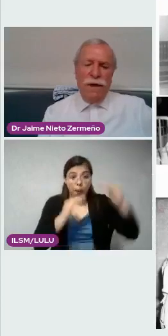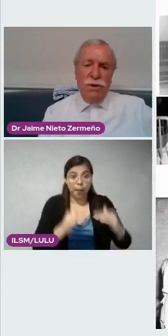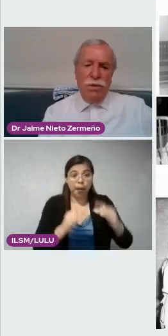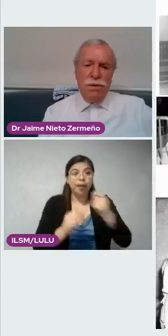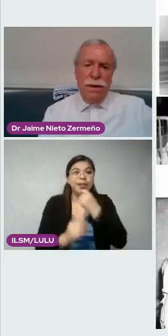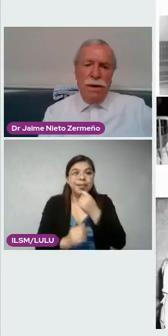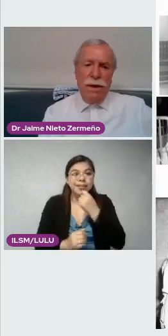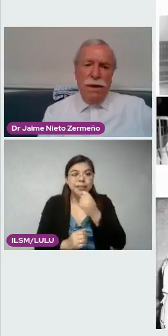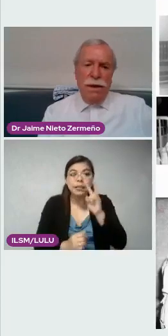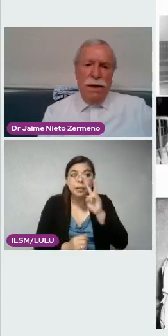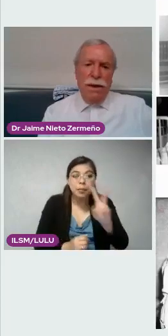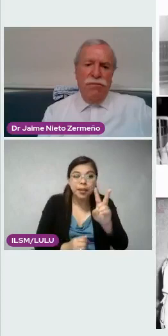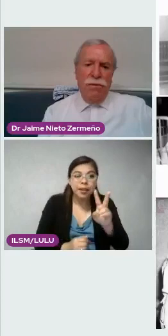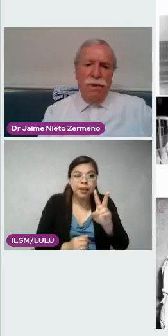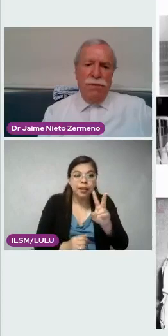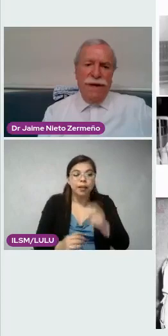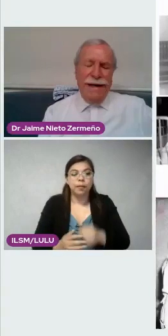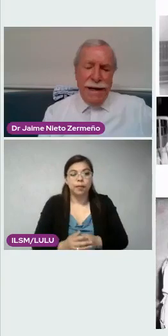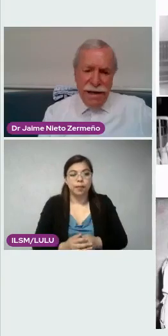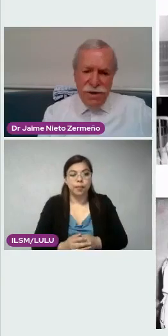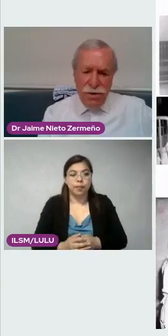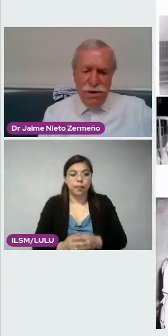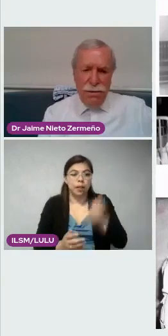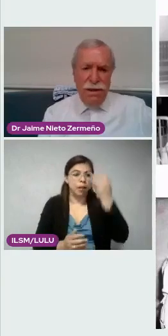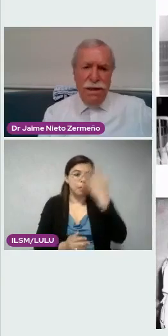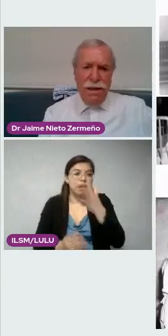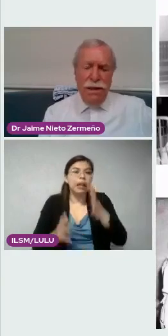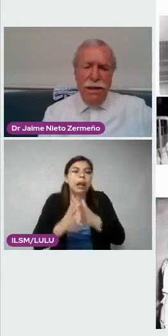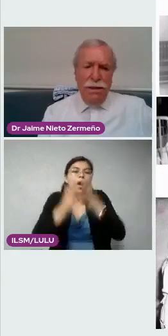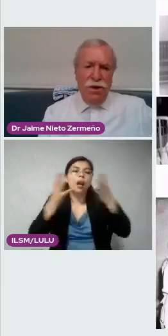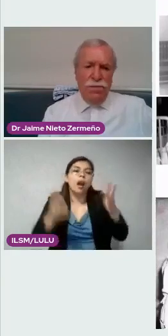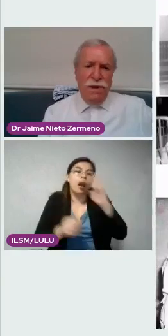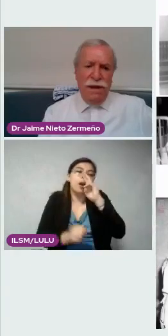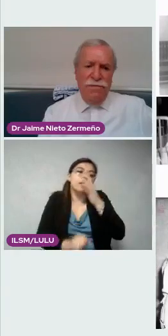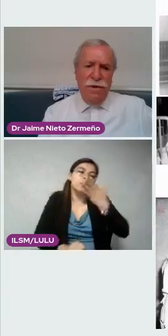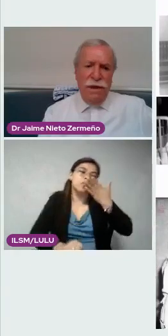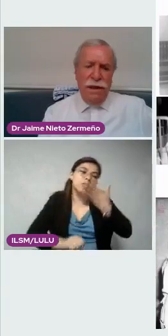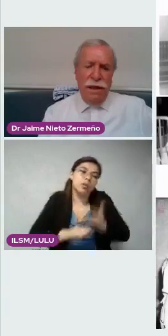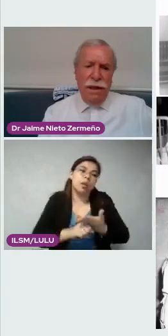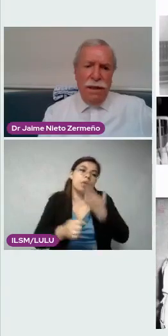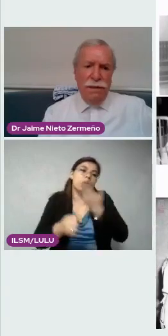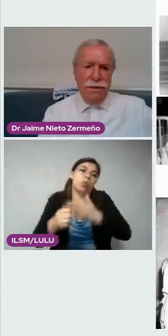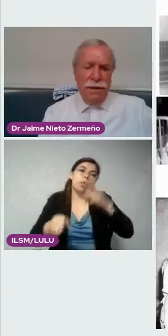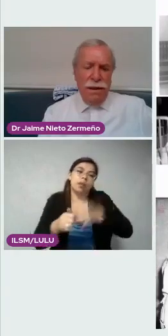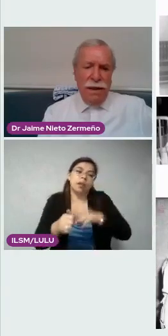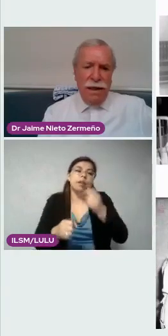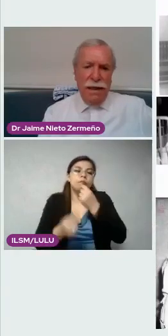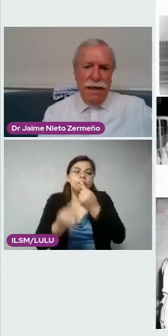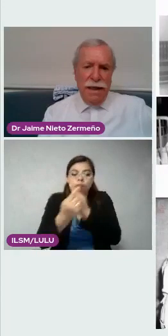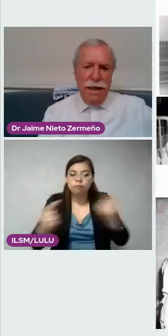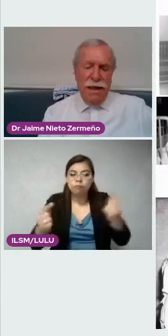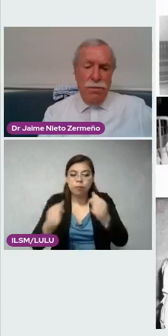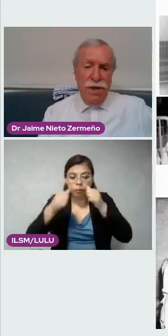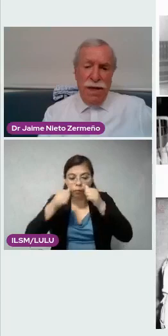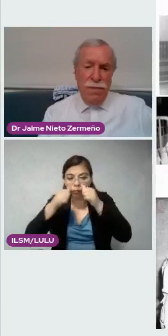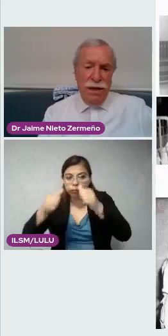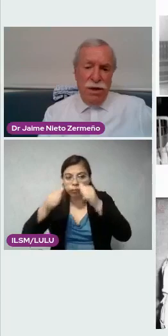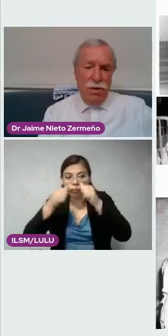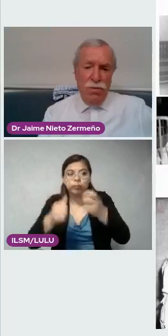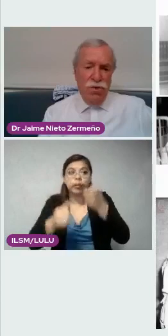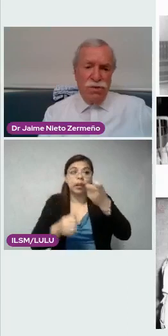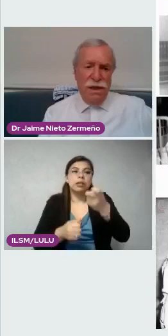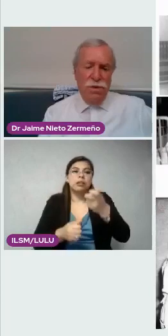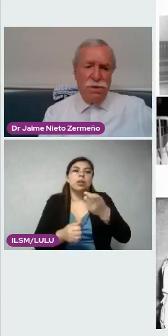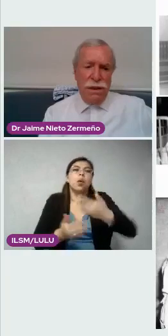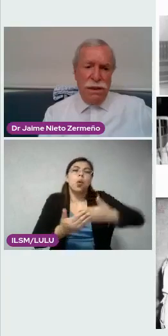Fuimos sujetos a, fue una gran responsabilidad del hospital infantil, aquella epidemia